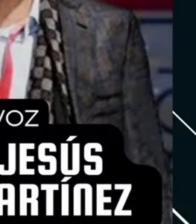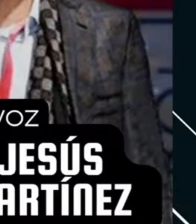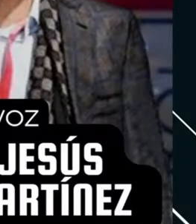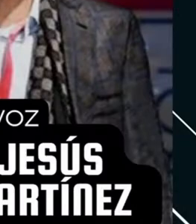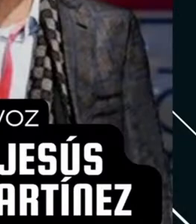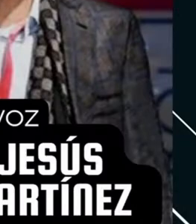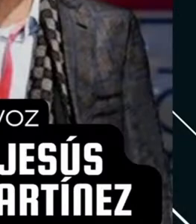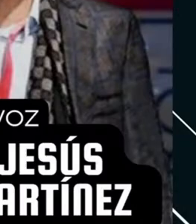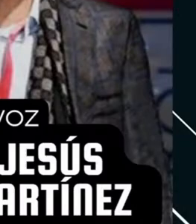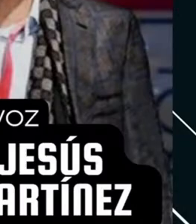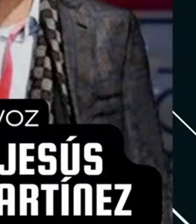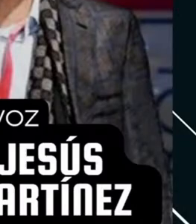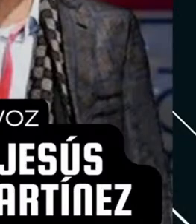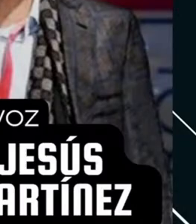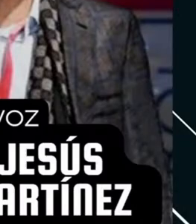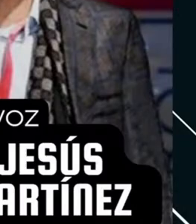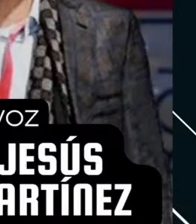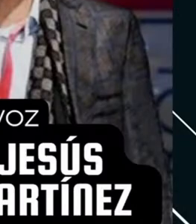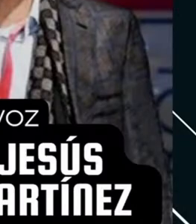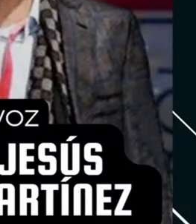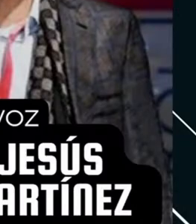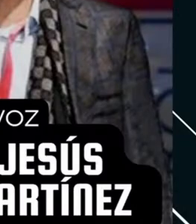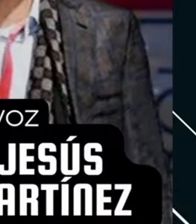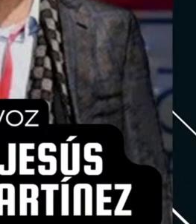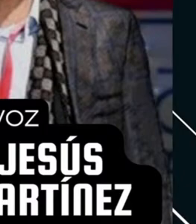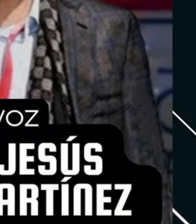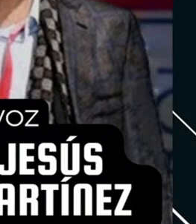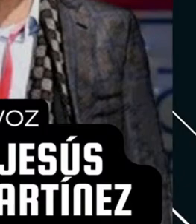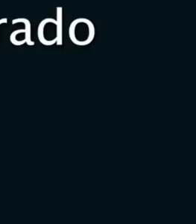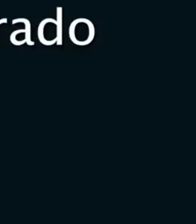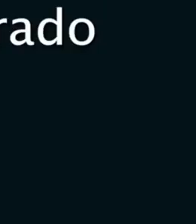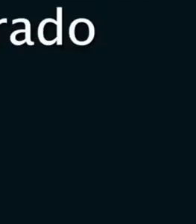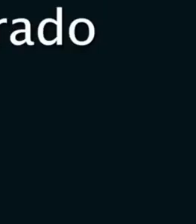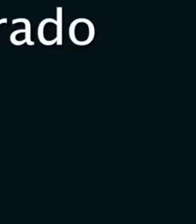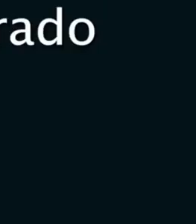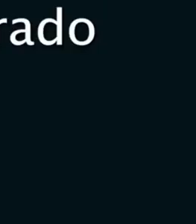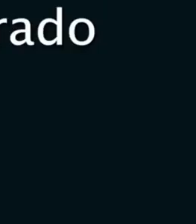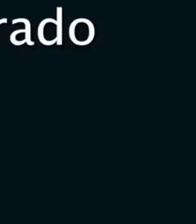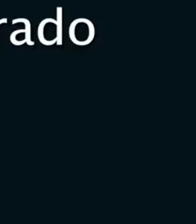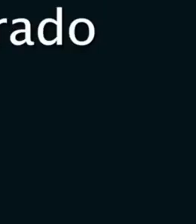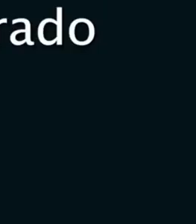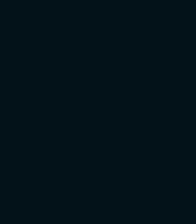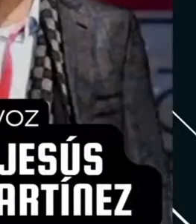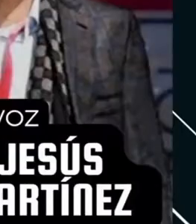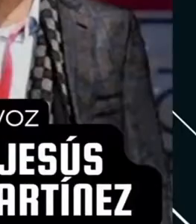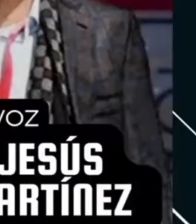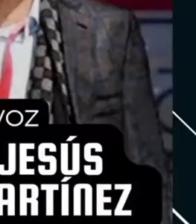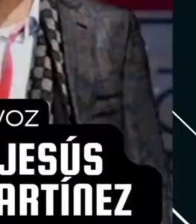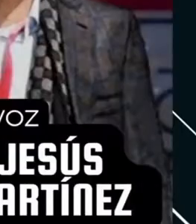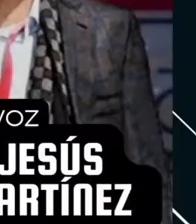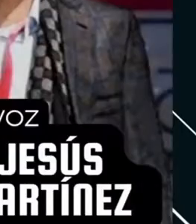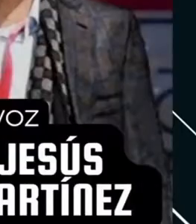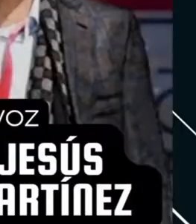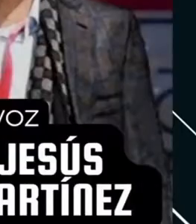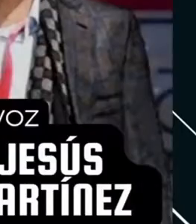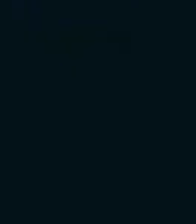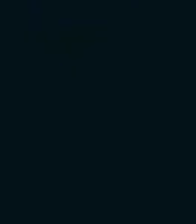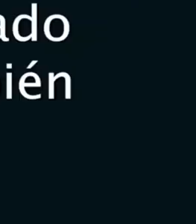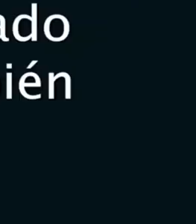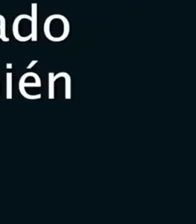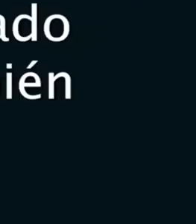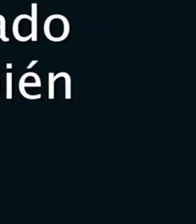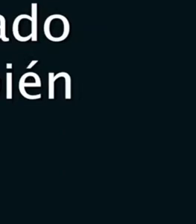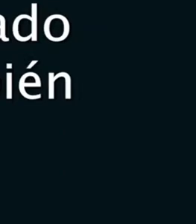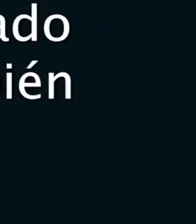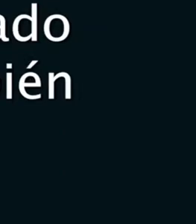hace dos meses, gordo. ¿Y eso está por dentro, gordito? No, eso sí está resistido, sí. Veracruz me debe también, gordo. sea, es